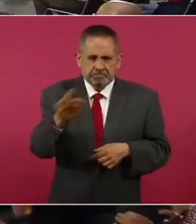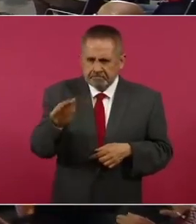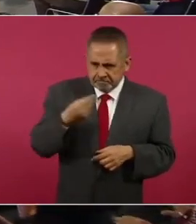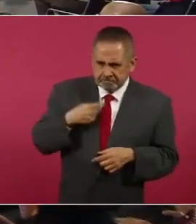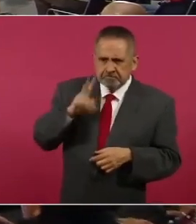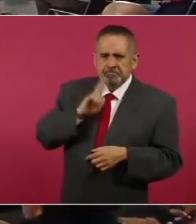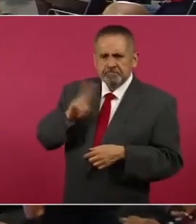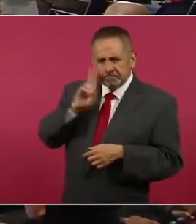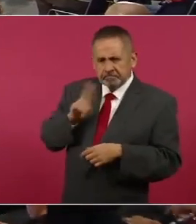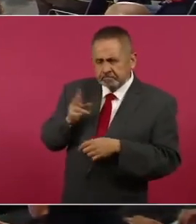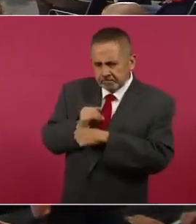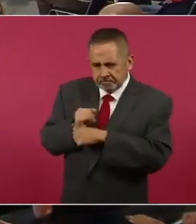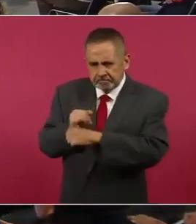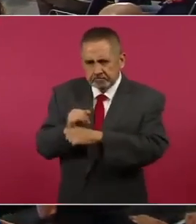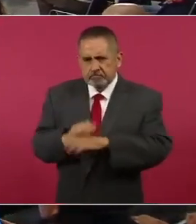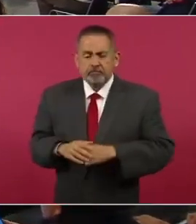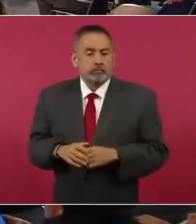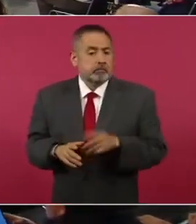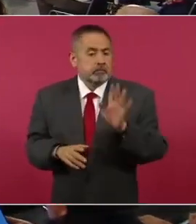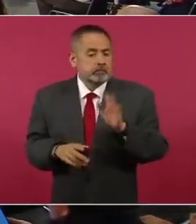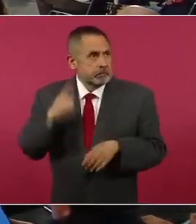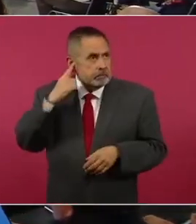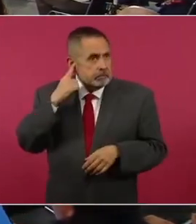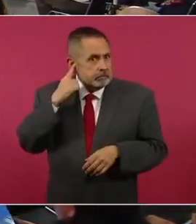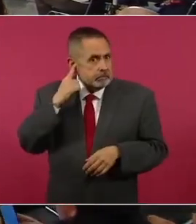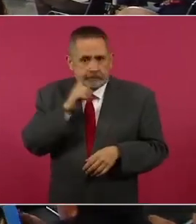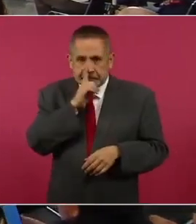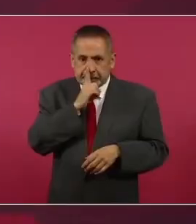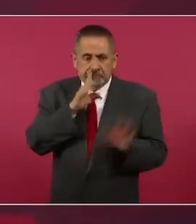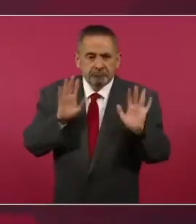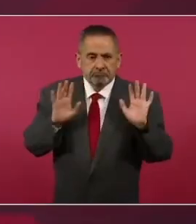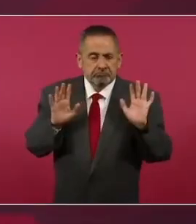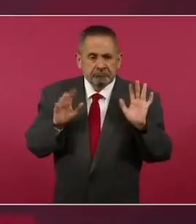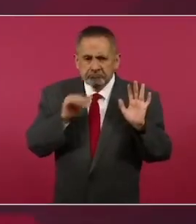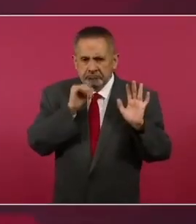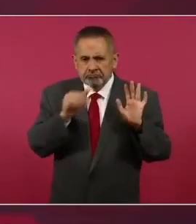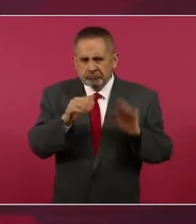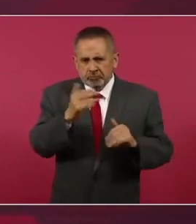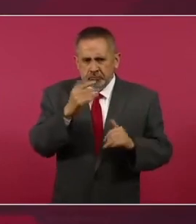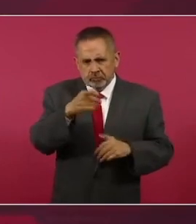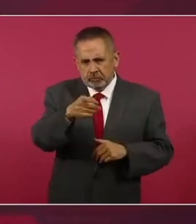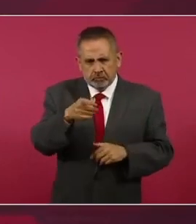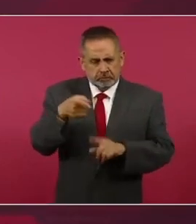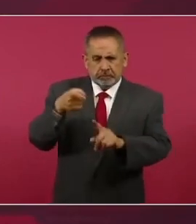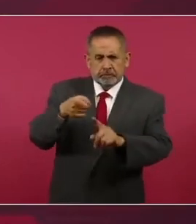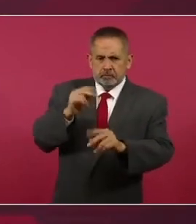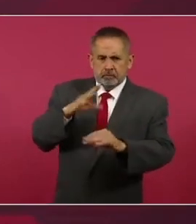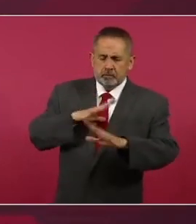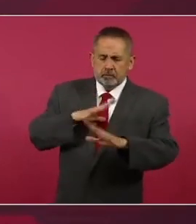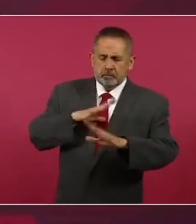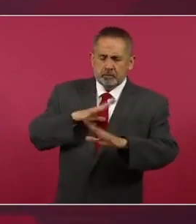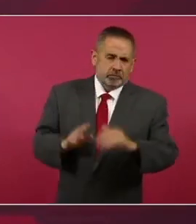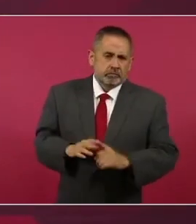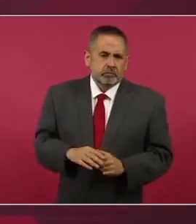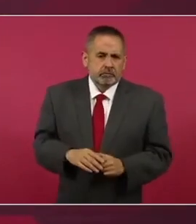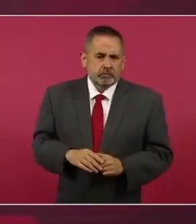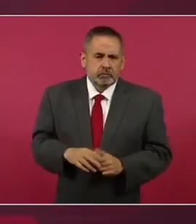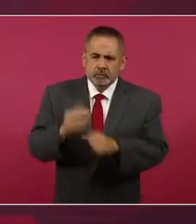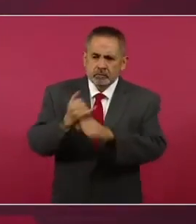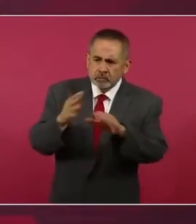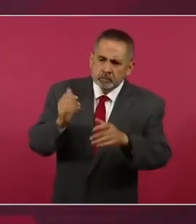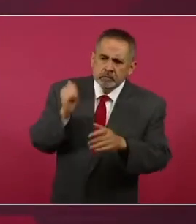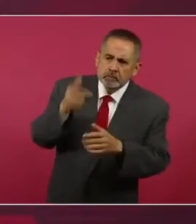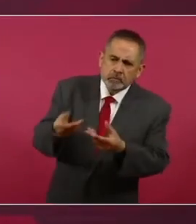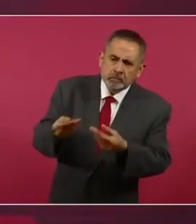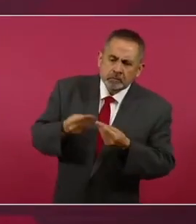pero no tenemos nosotros también en este caso información,